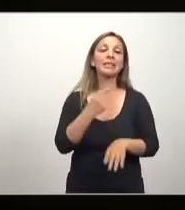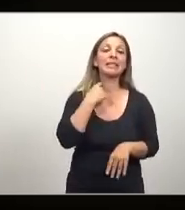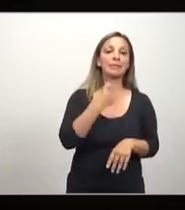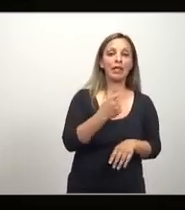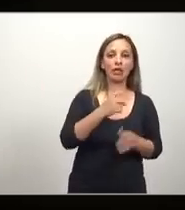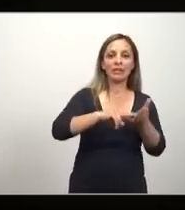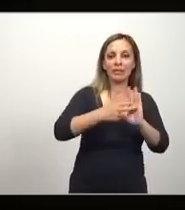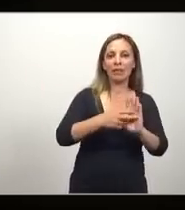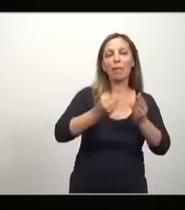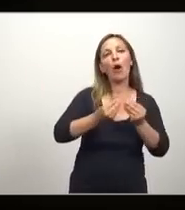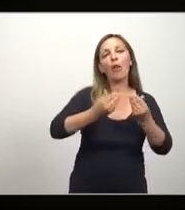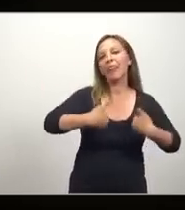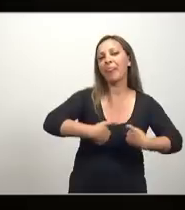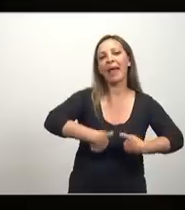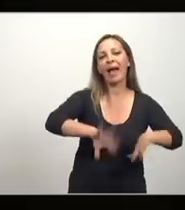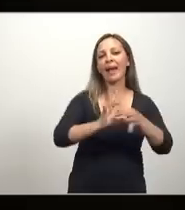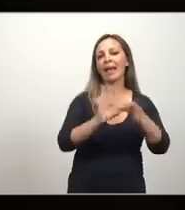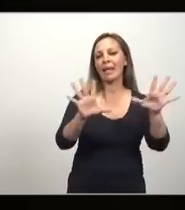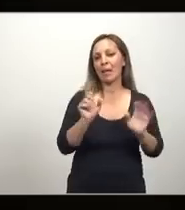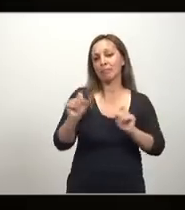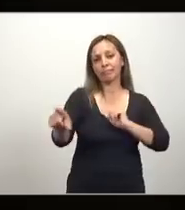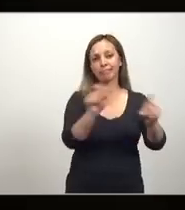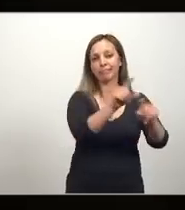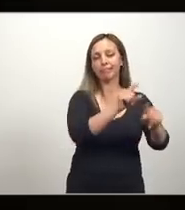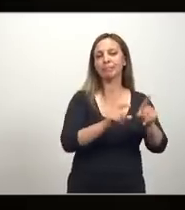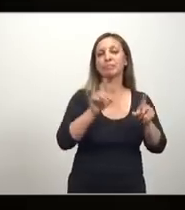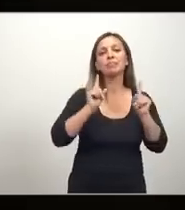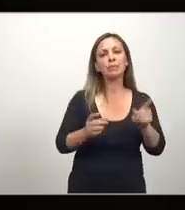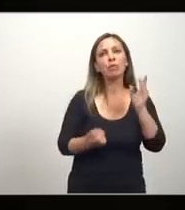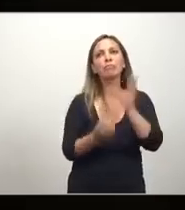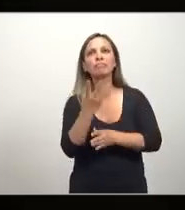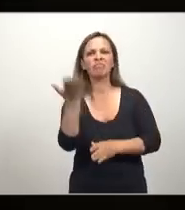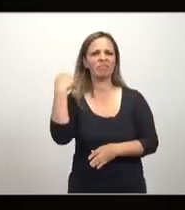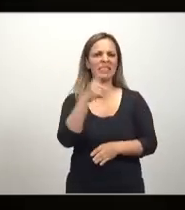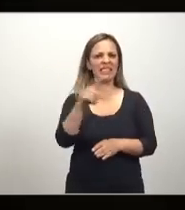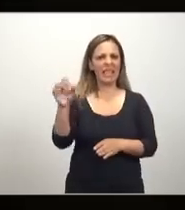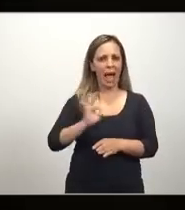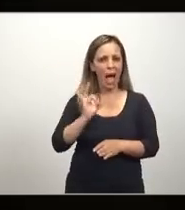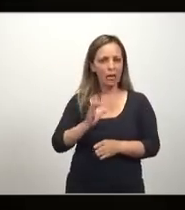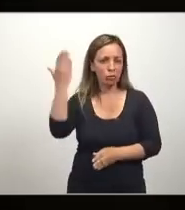significa dejar pasar, dejar hacer. Eso había aparecido un siglo antes, cuando